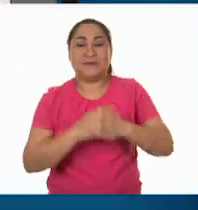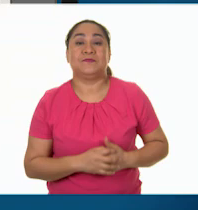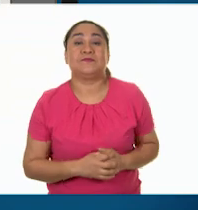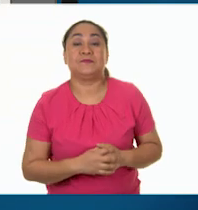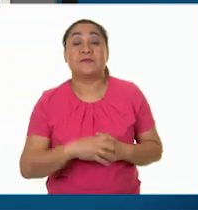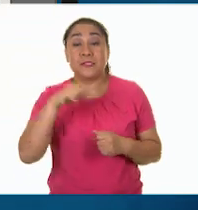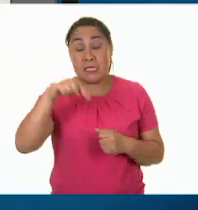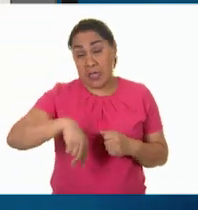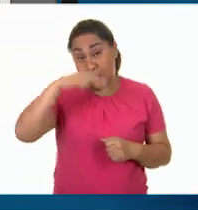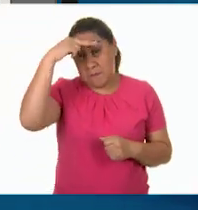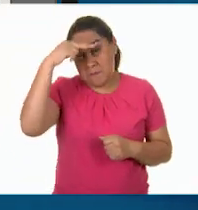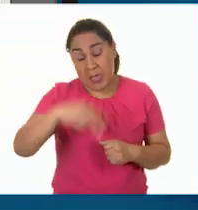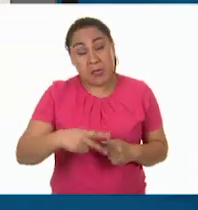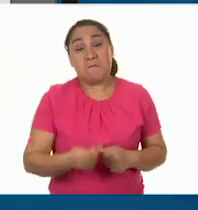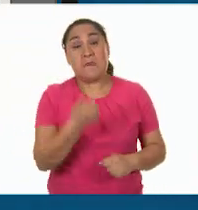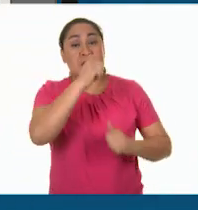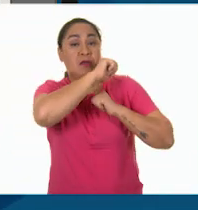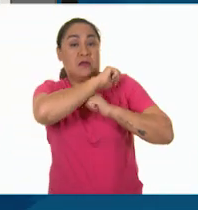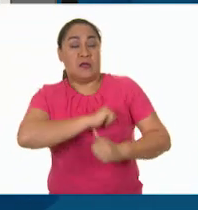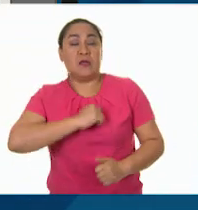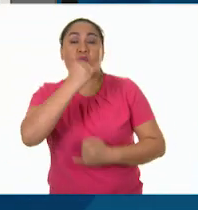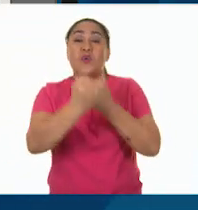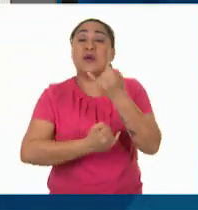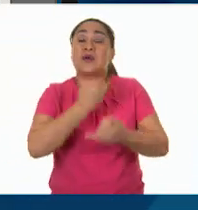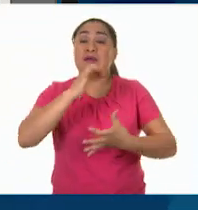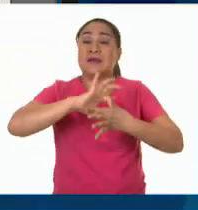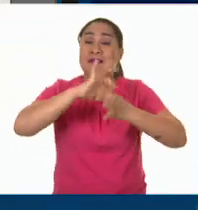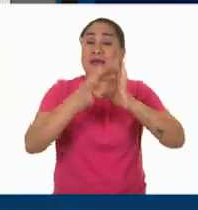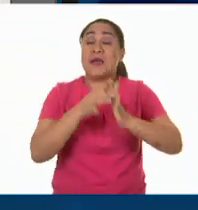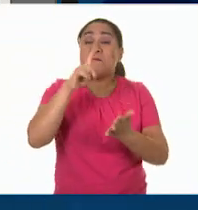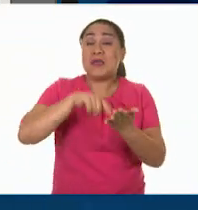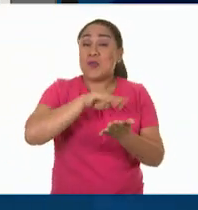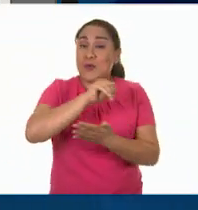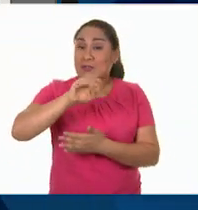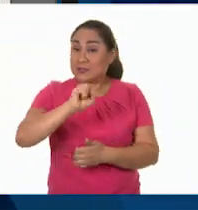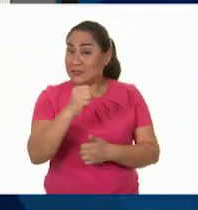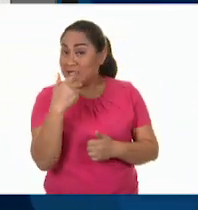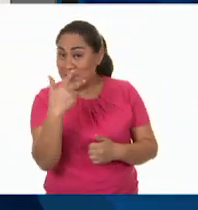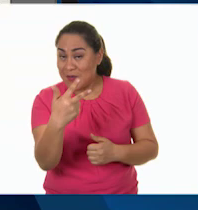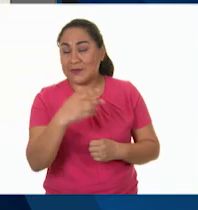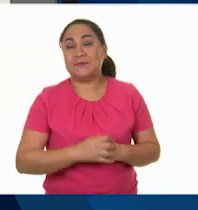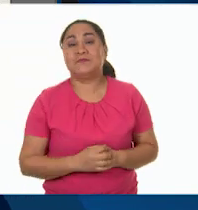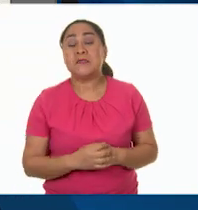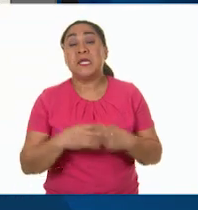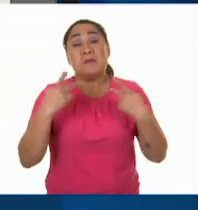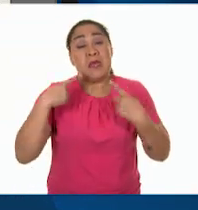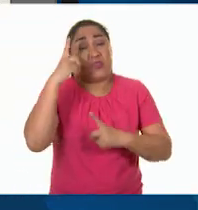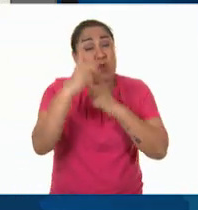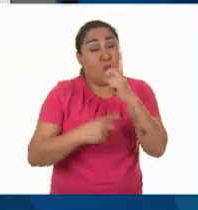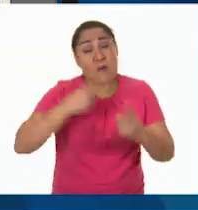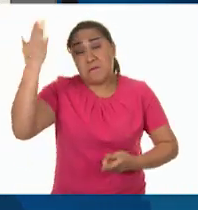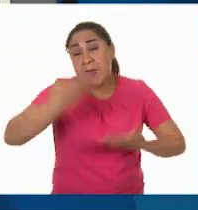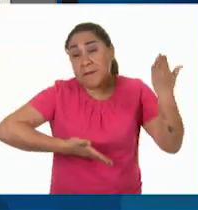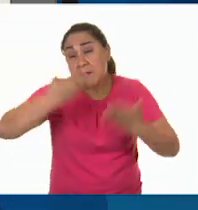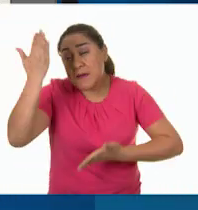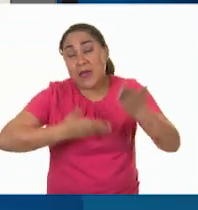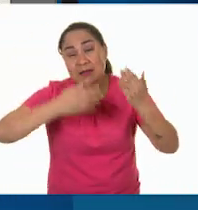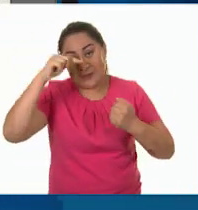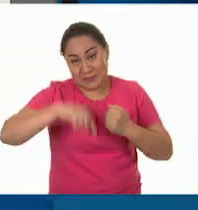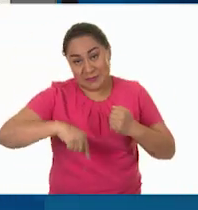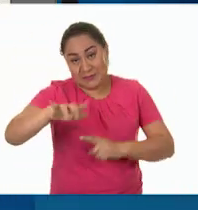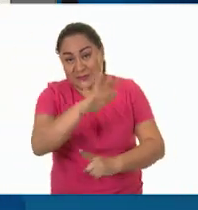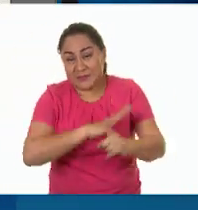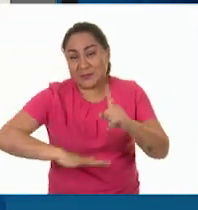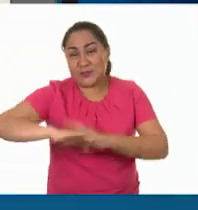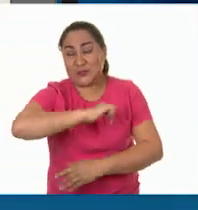México será sede de los Juegos en la Olimpiada 1968. Atletas del mundo entero llegarán a nuestro valle.